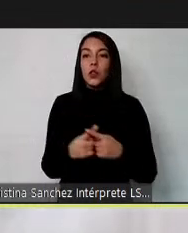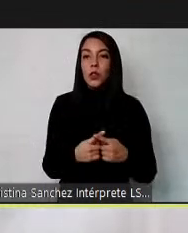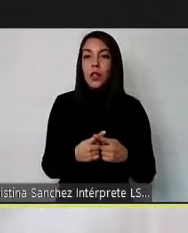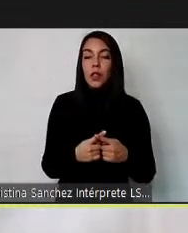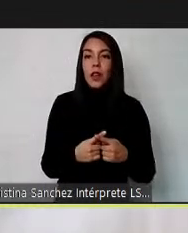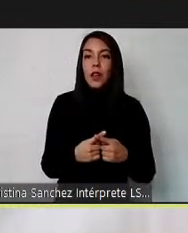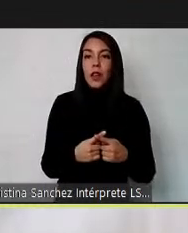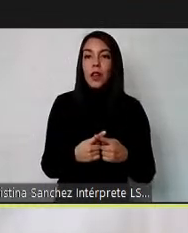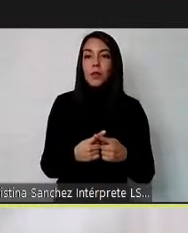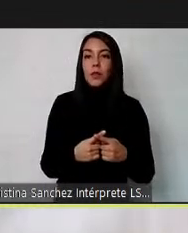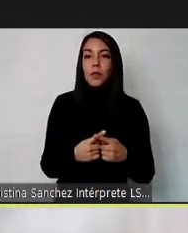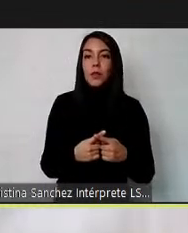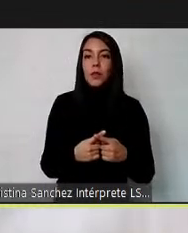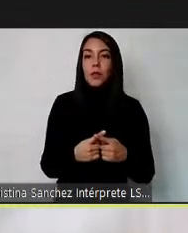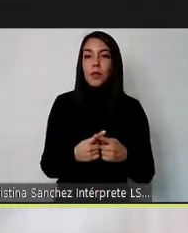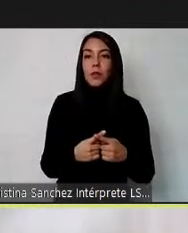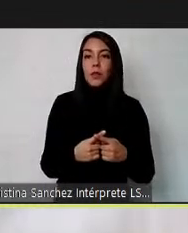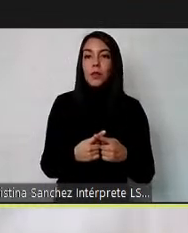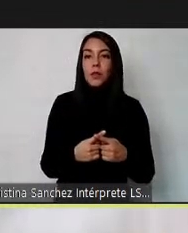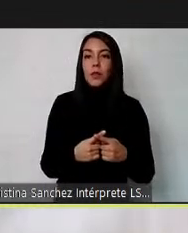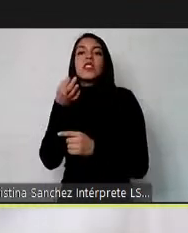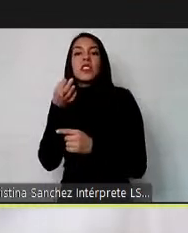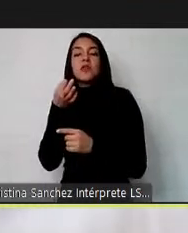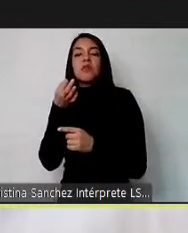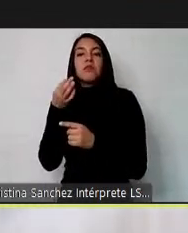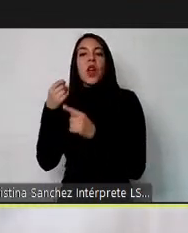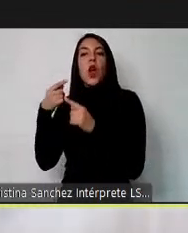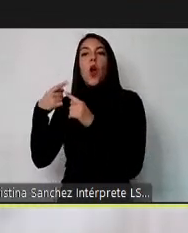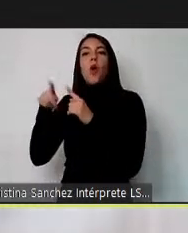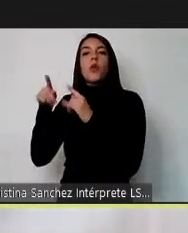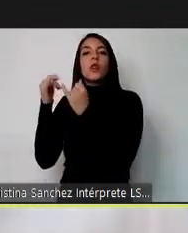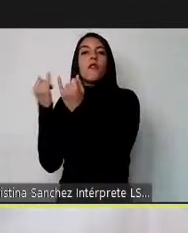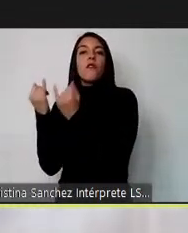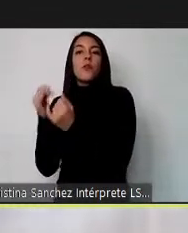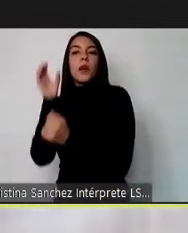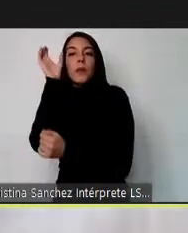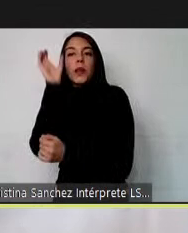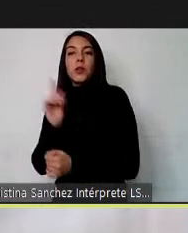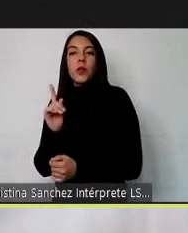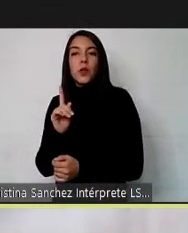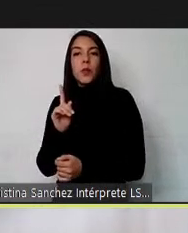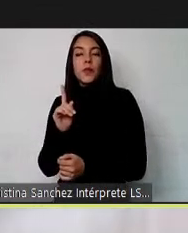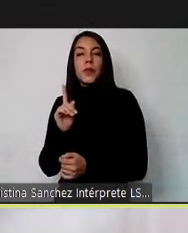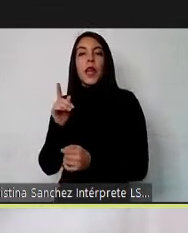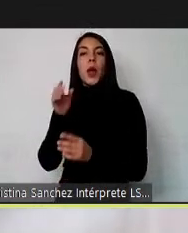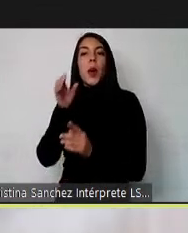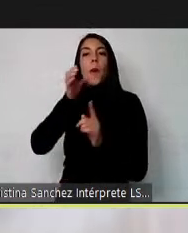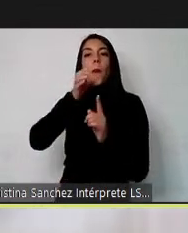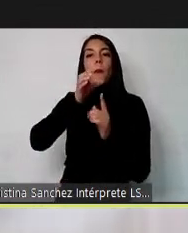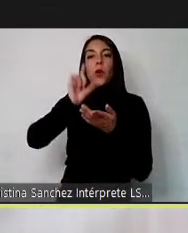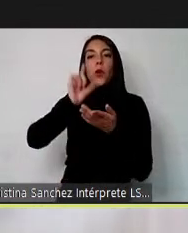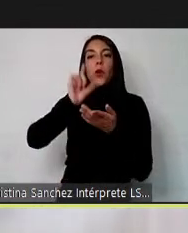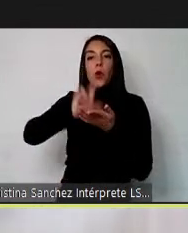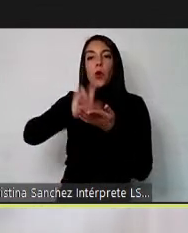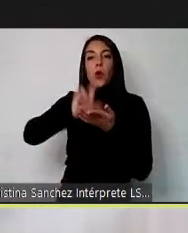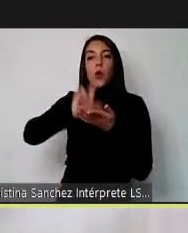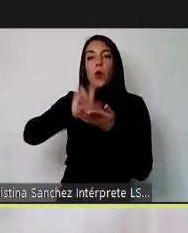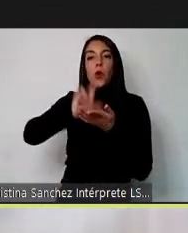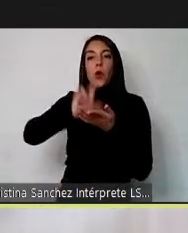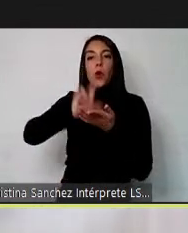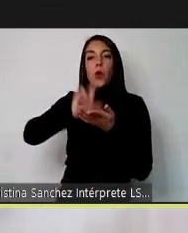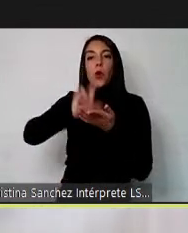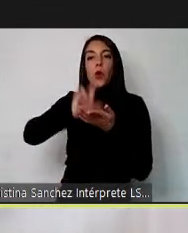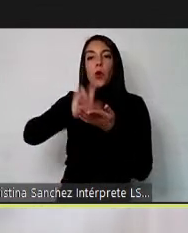tener que ponerle apellidos a las personas porque va a contemplar desde la base espacios de participación activas y democráticas para todos